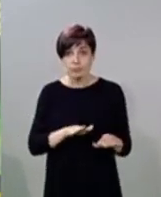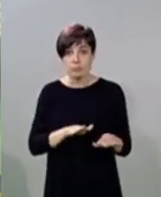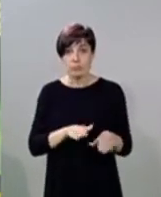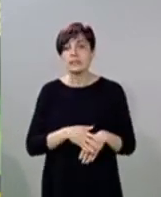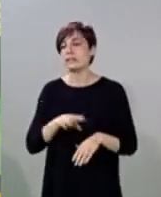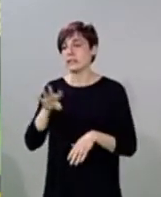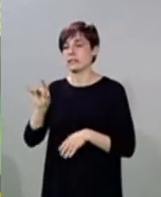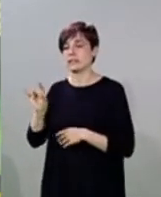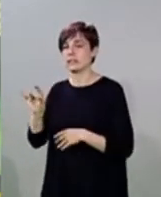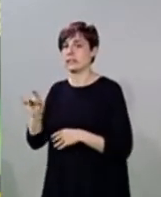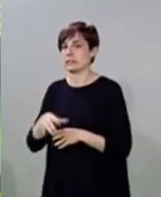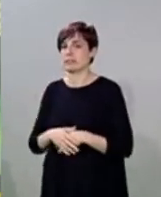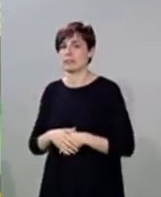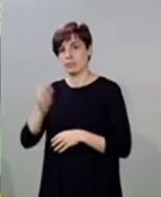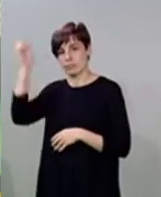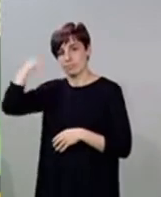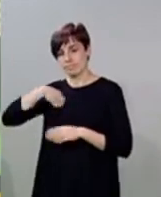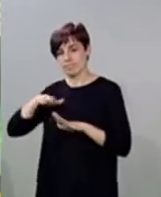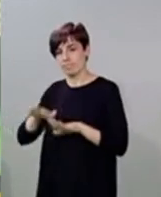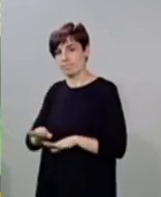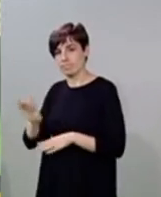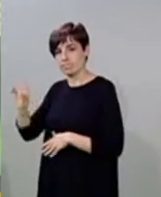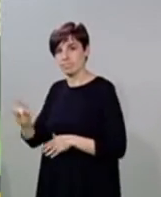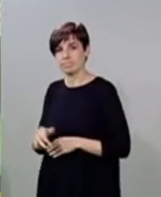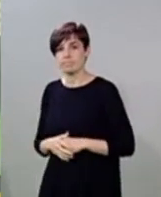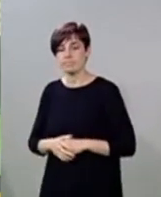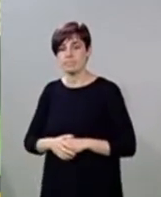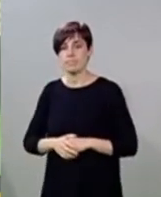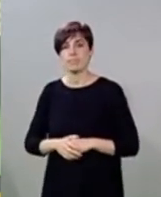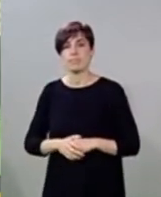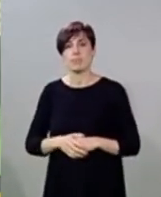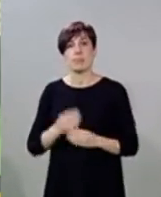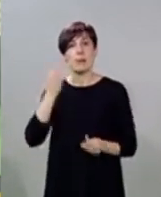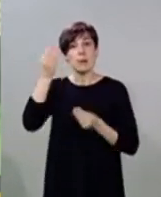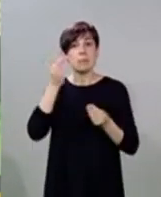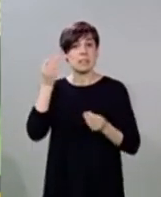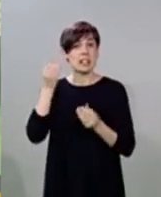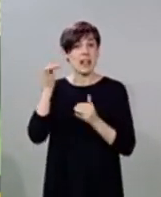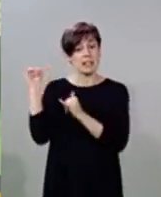Sí, sí, se quedarán en Aragón, sí. ¿Cuándo tenéis previsto llegar?